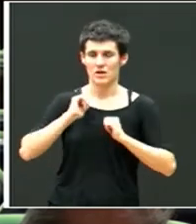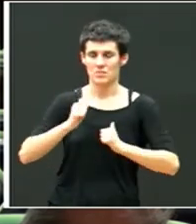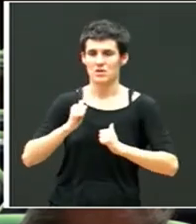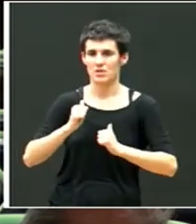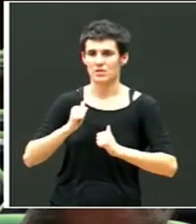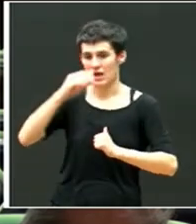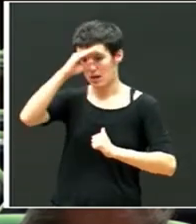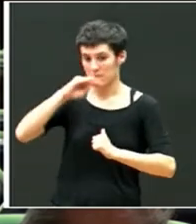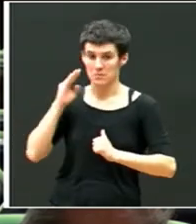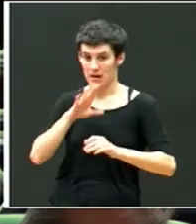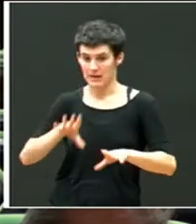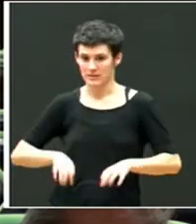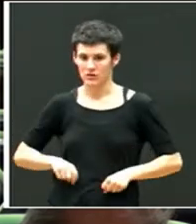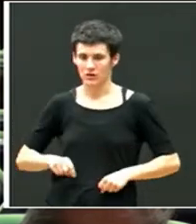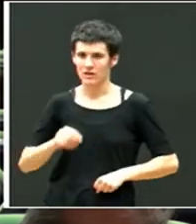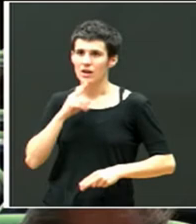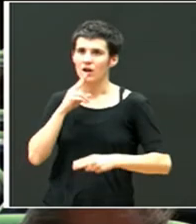¿no?